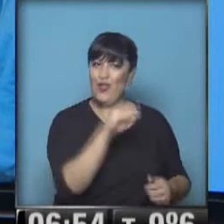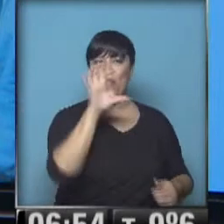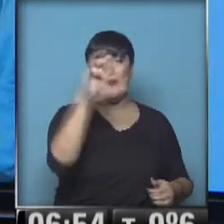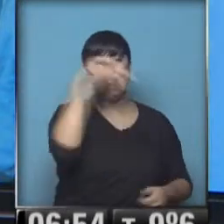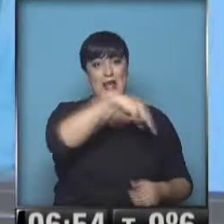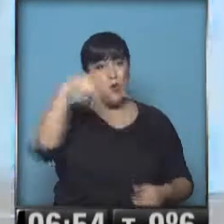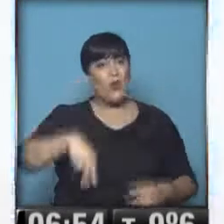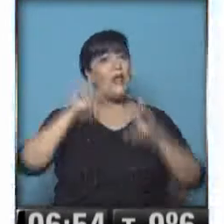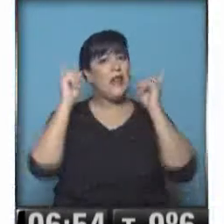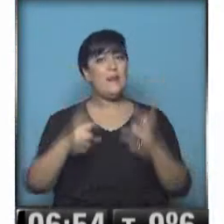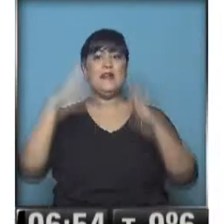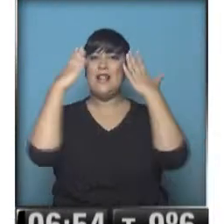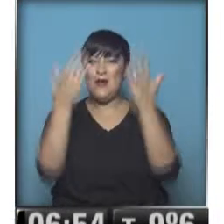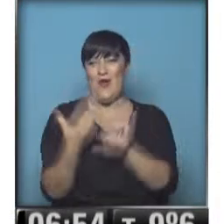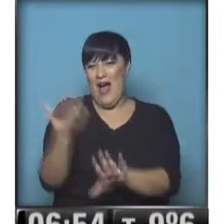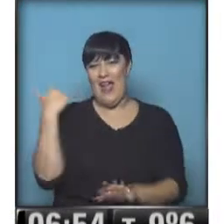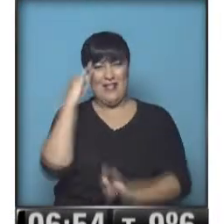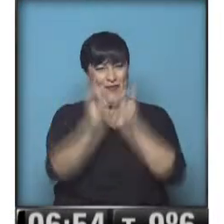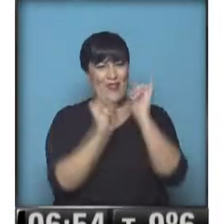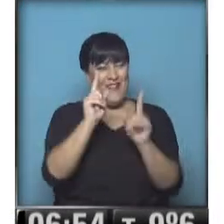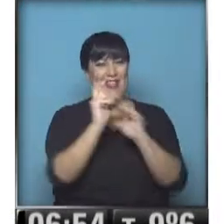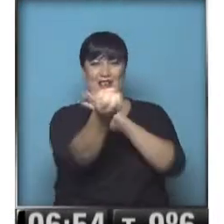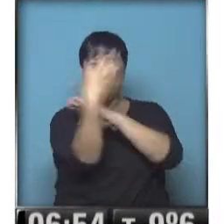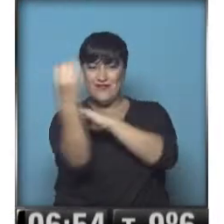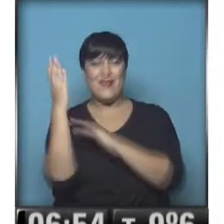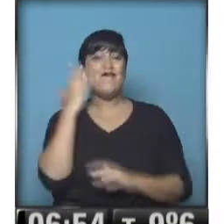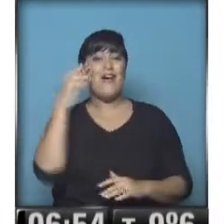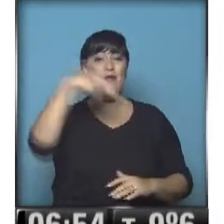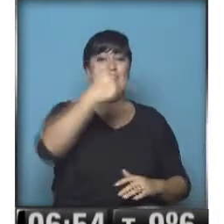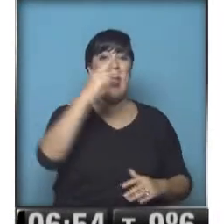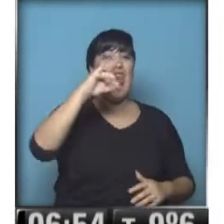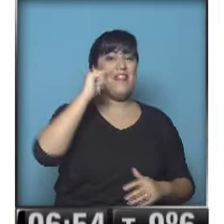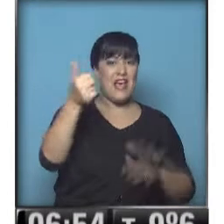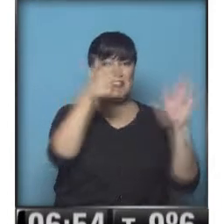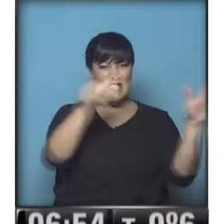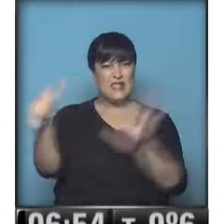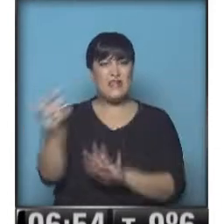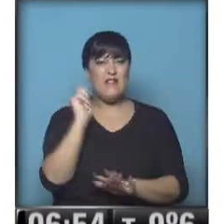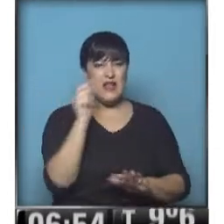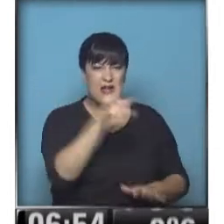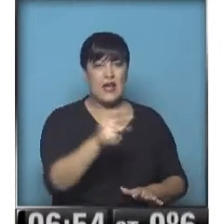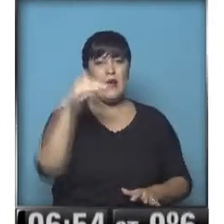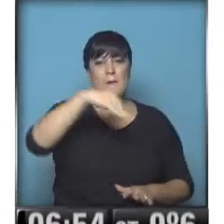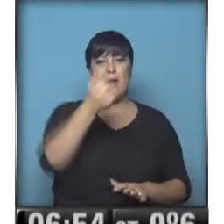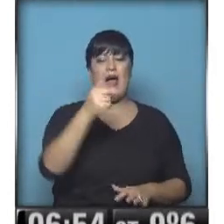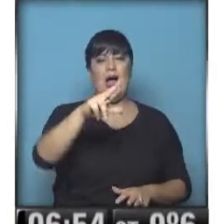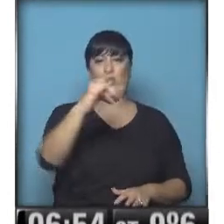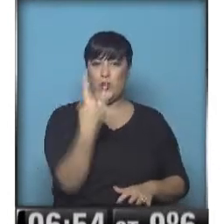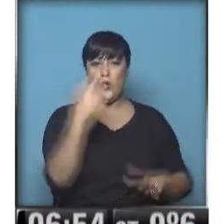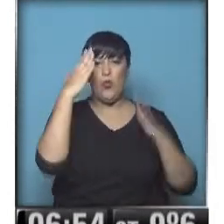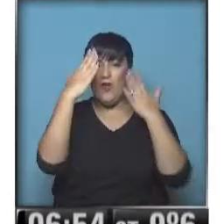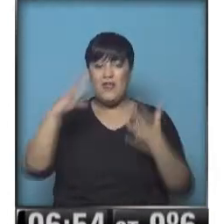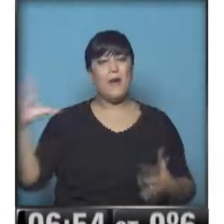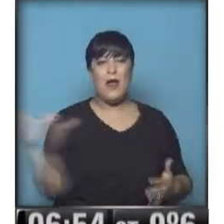a saludar a nuestros amigos, te lo anticipamos hace un ratito, Facebook Nadia 6.30. A ver quiénes están hoy. Maru Vallejo, hola y muy buenos días para todos. Para